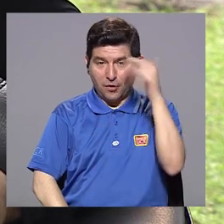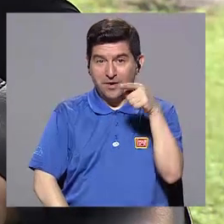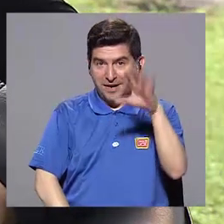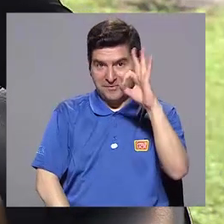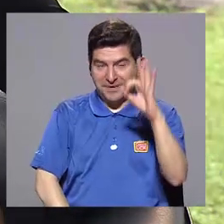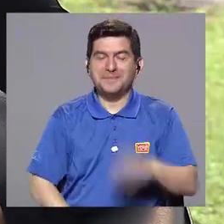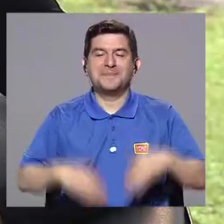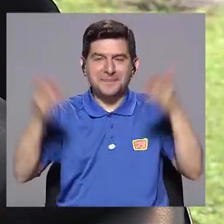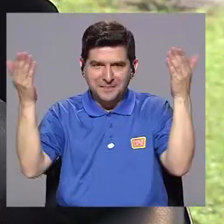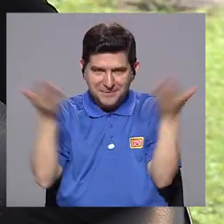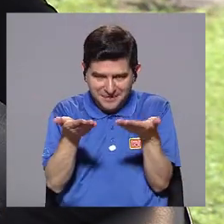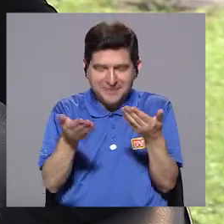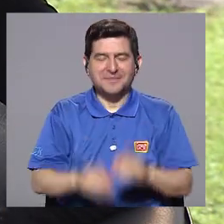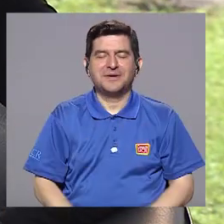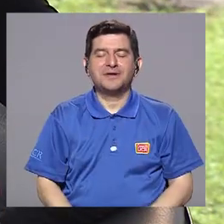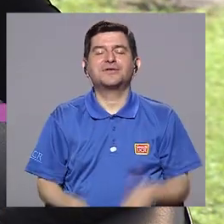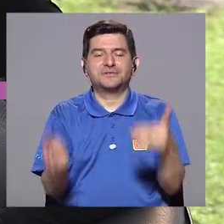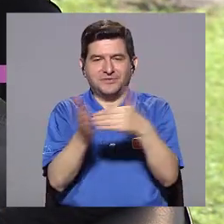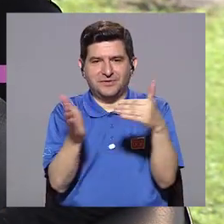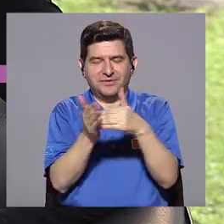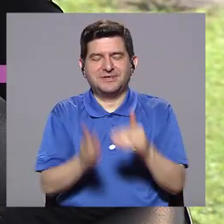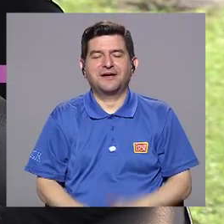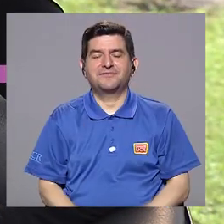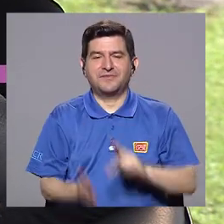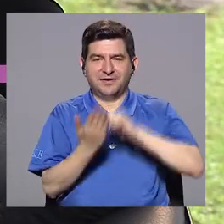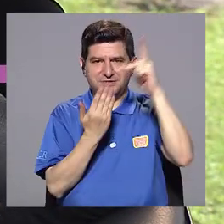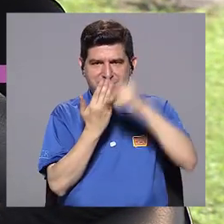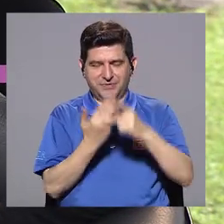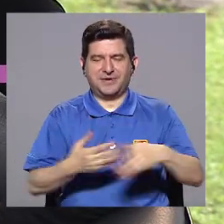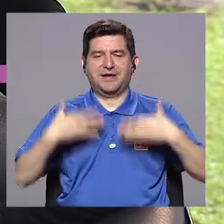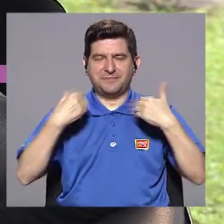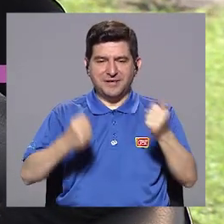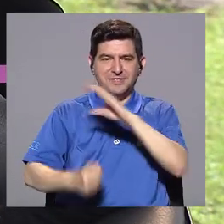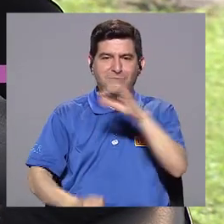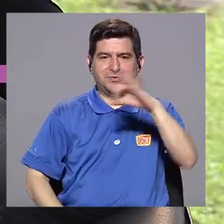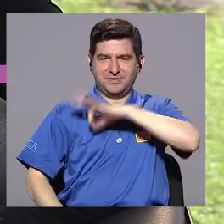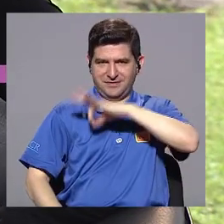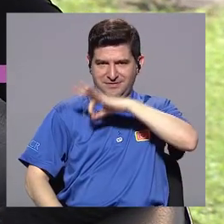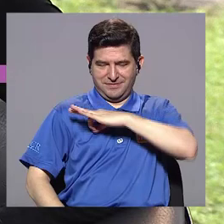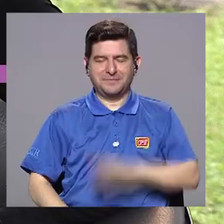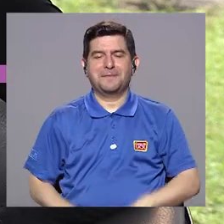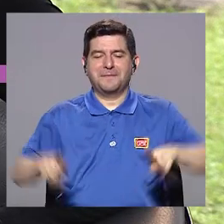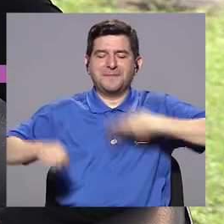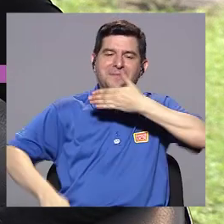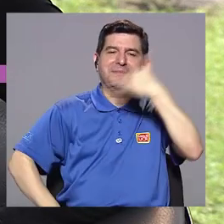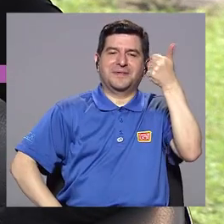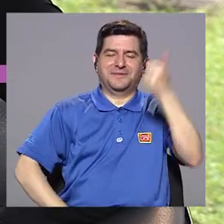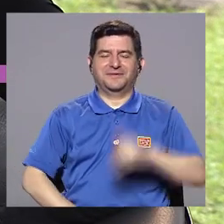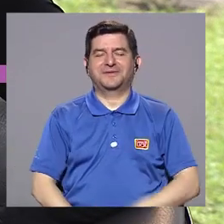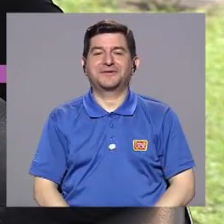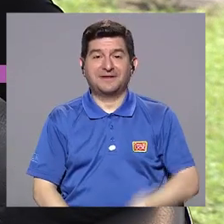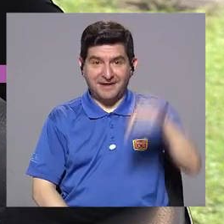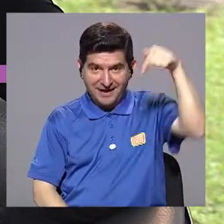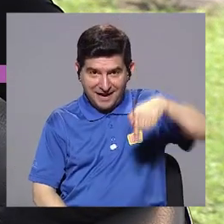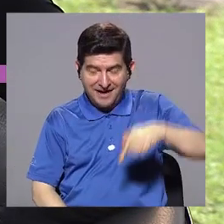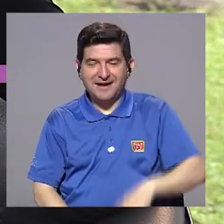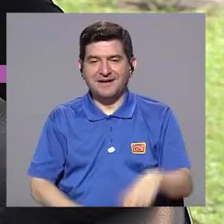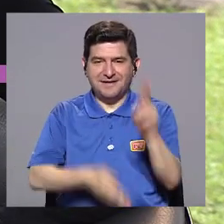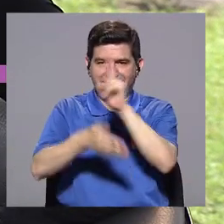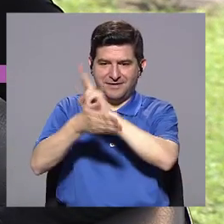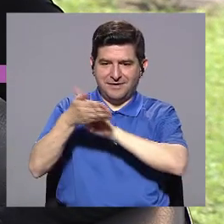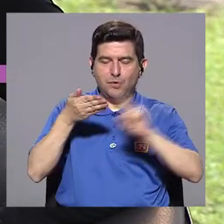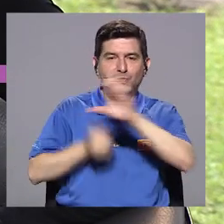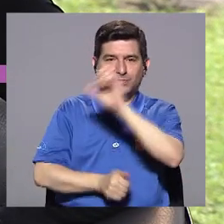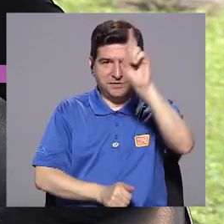Hola, ¿qué tal? Bienvenidos y bienvenidas una vez más a su revista de salud y bienestar, vivir mejor. Acá desde la